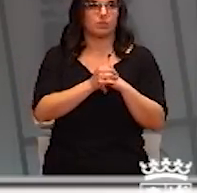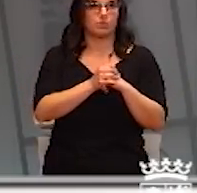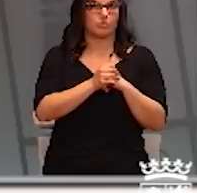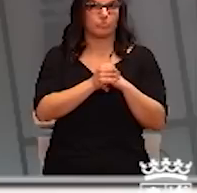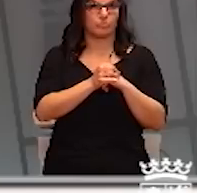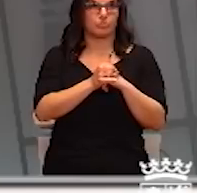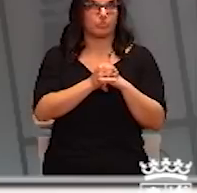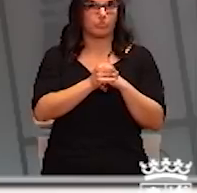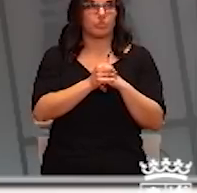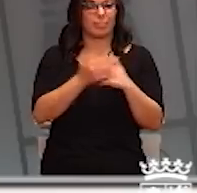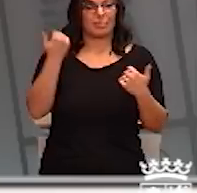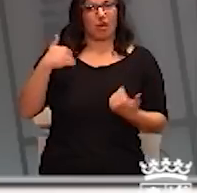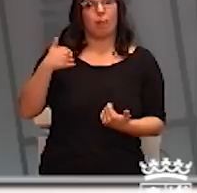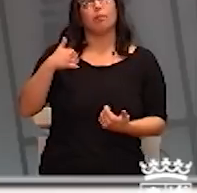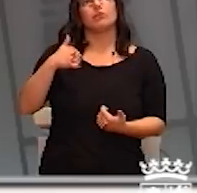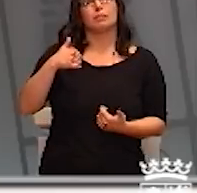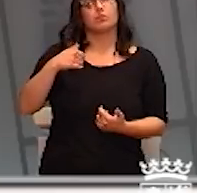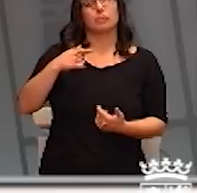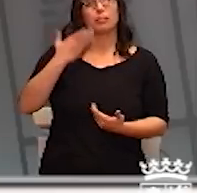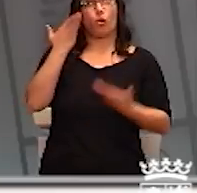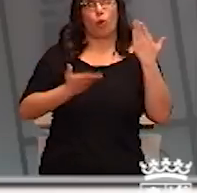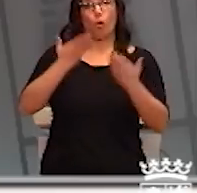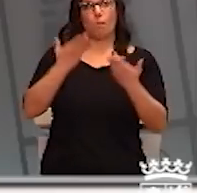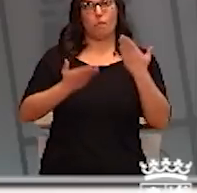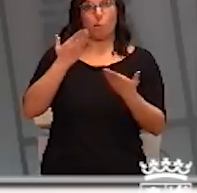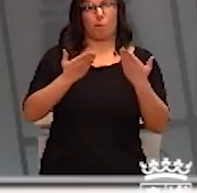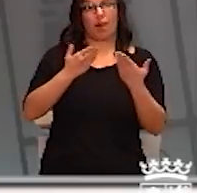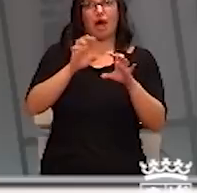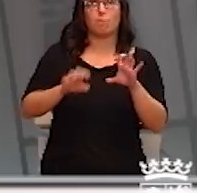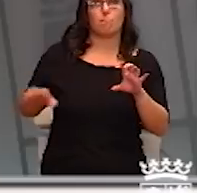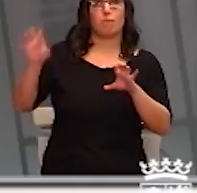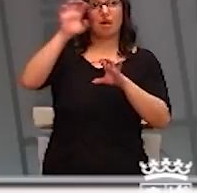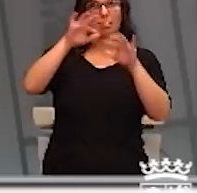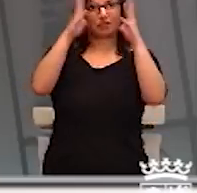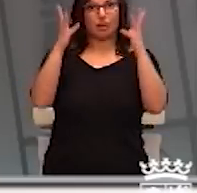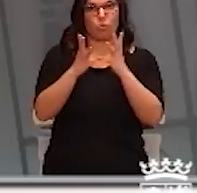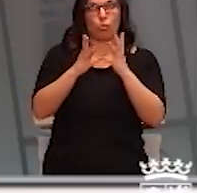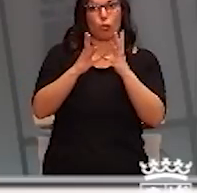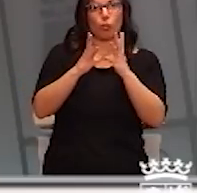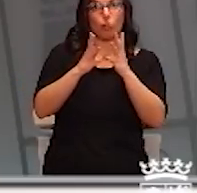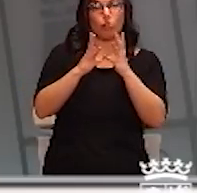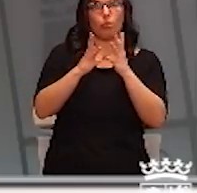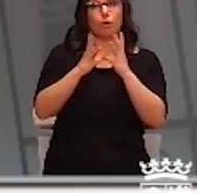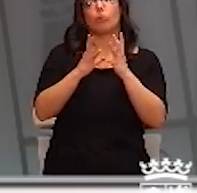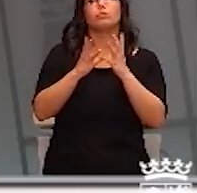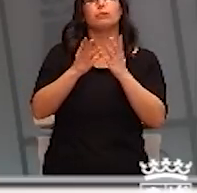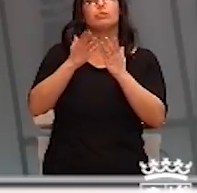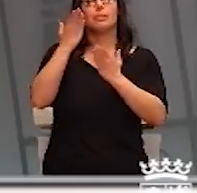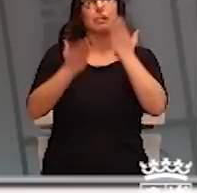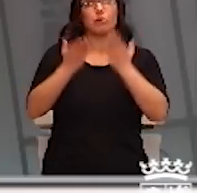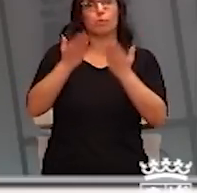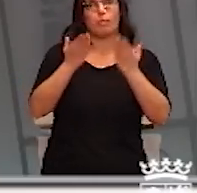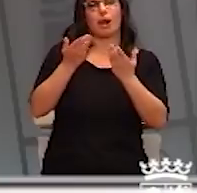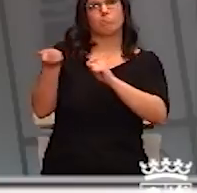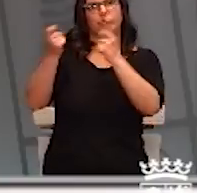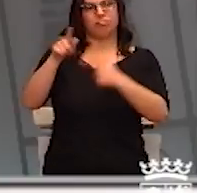hemos situado ya los segundos después de Italia en cuanto al número de casos a nivel nacional, que en el momento actual tenemos